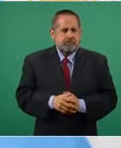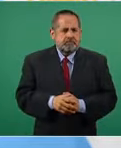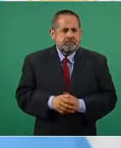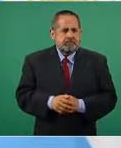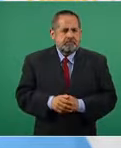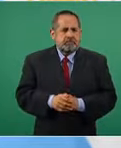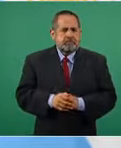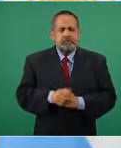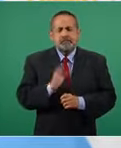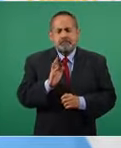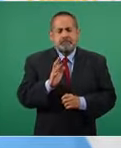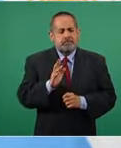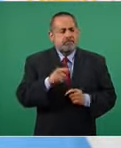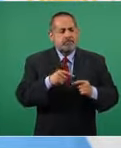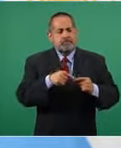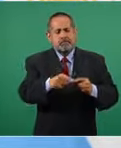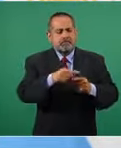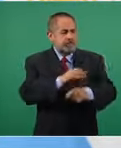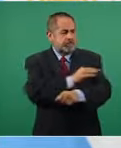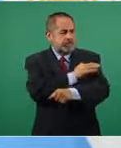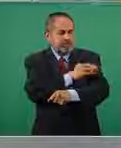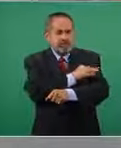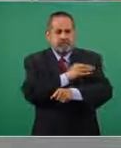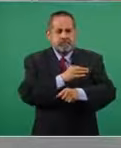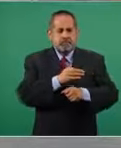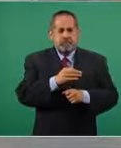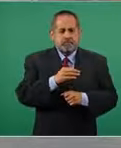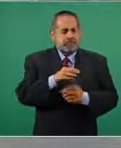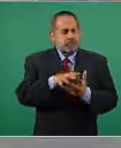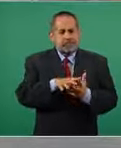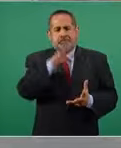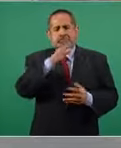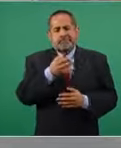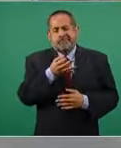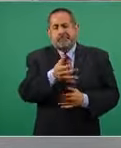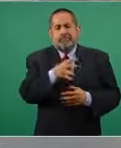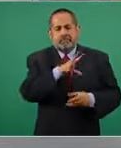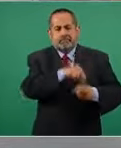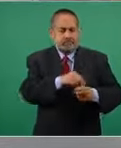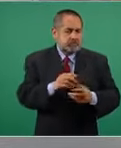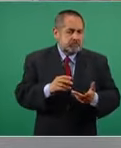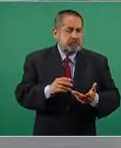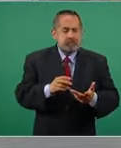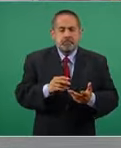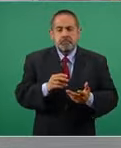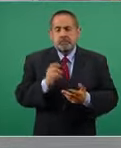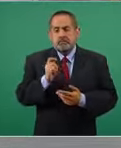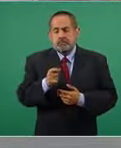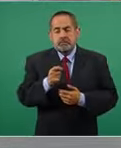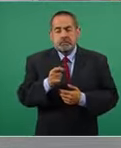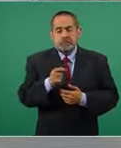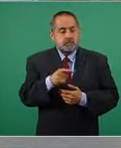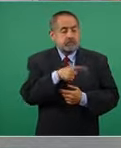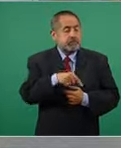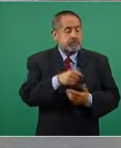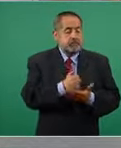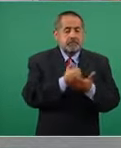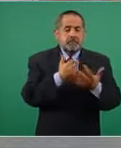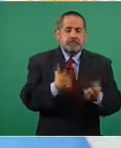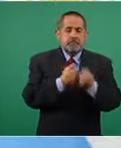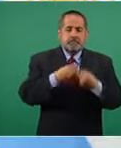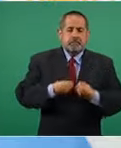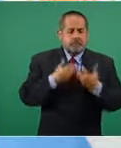están vacunados casi todos los que están salvando vidas